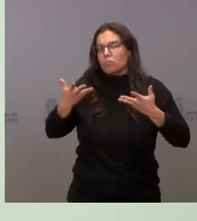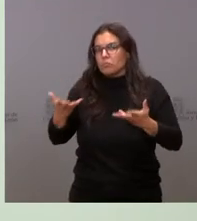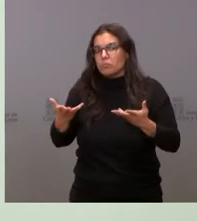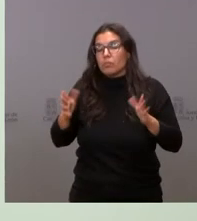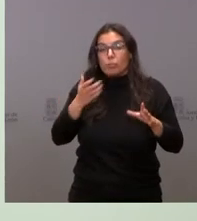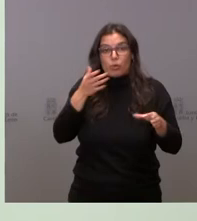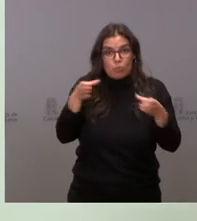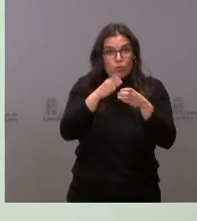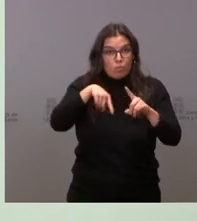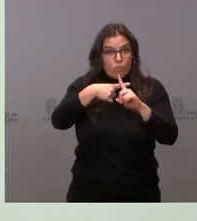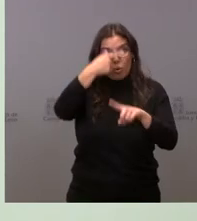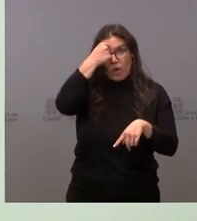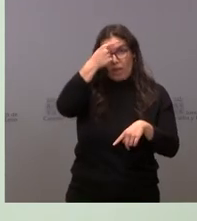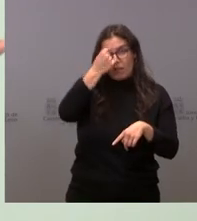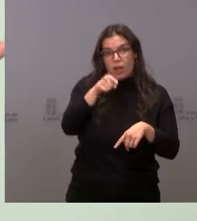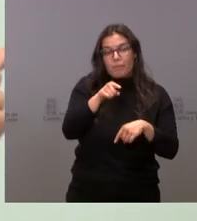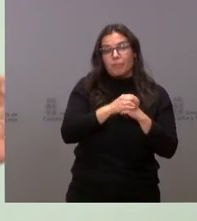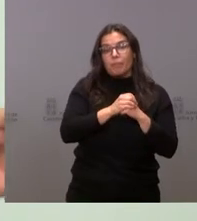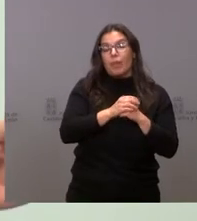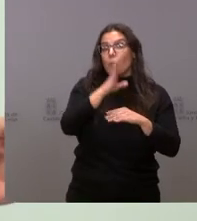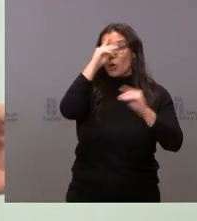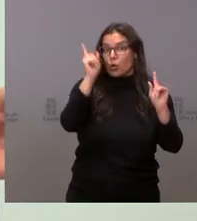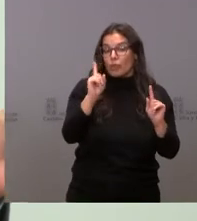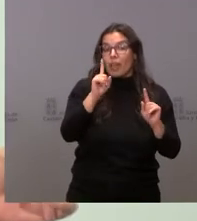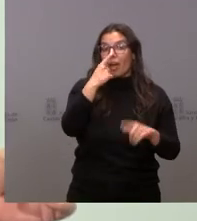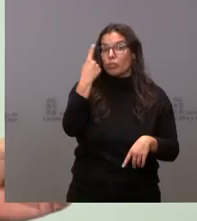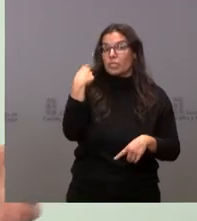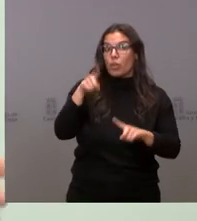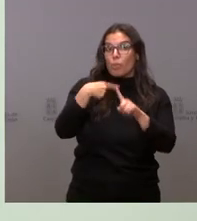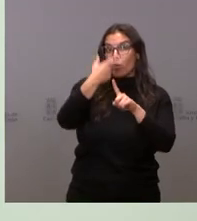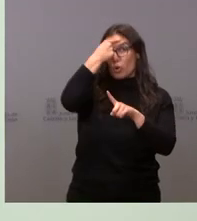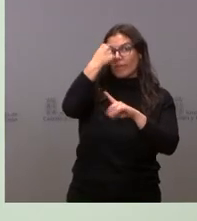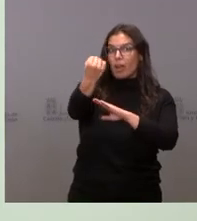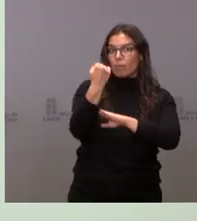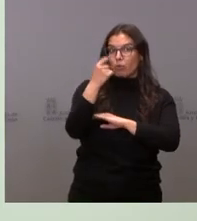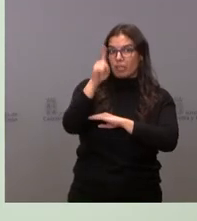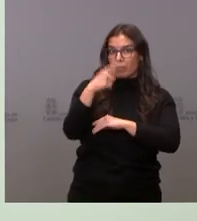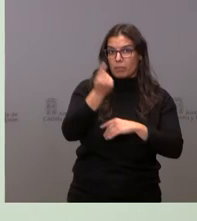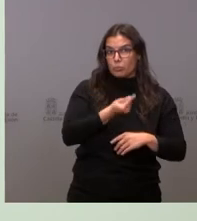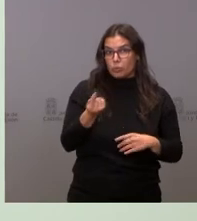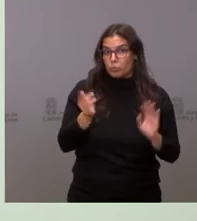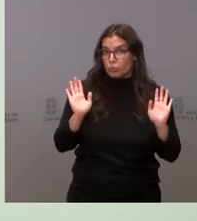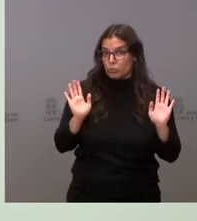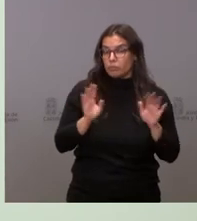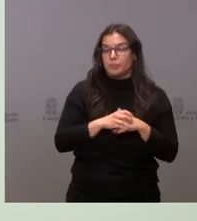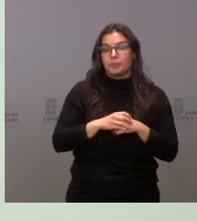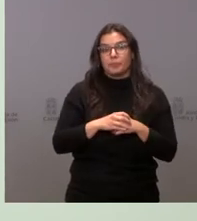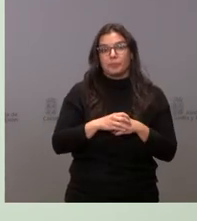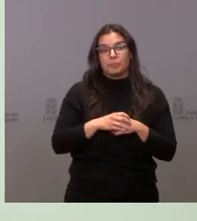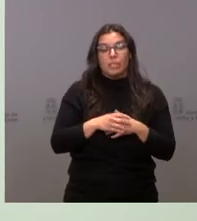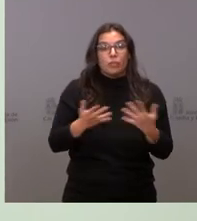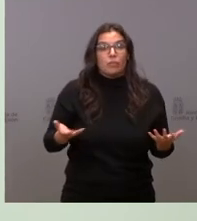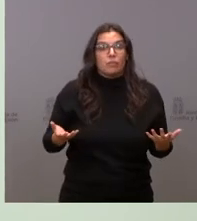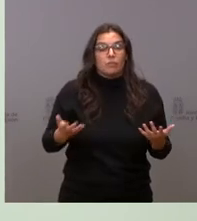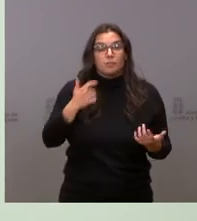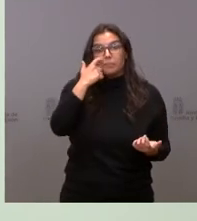Ávila ha sido uno de ellos. No olvidemos que por Ávila el año pasado votó a favor de los presupuestos. Por tanto,